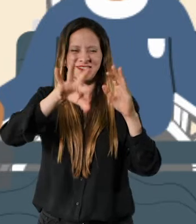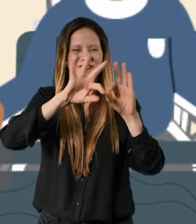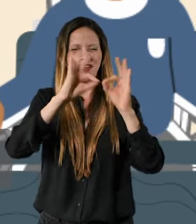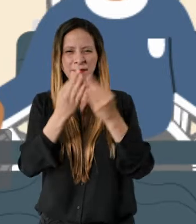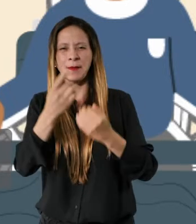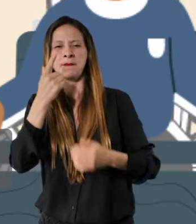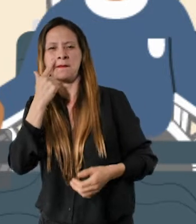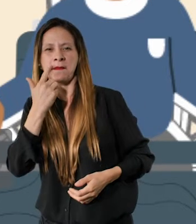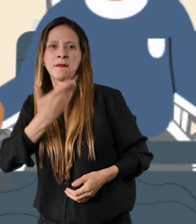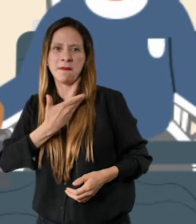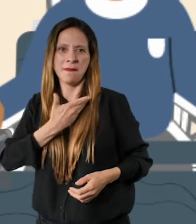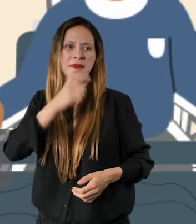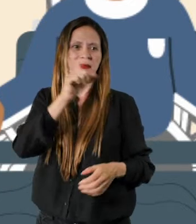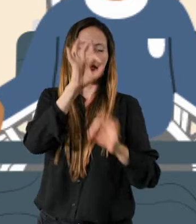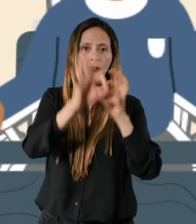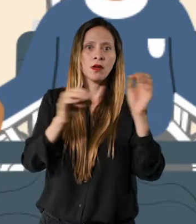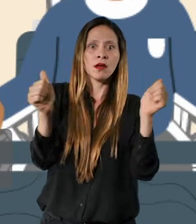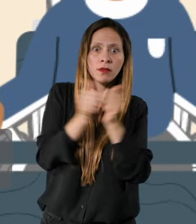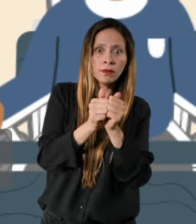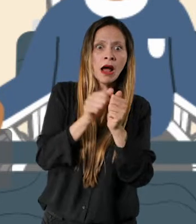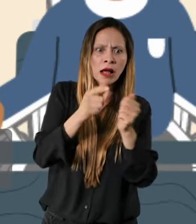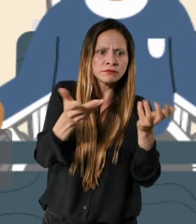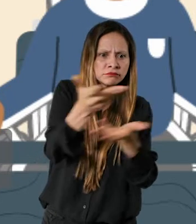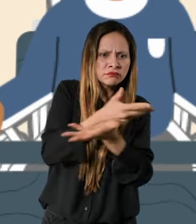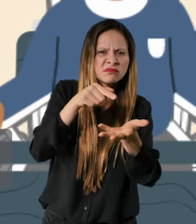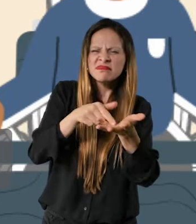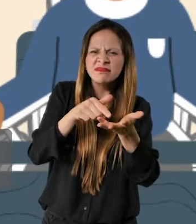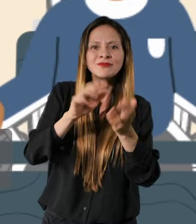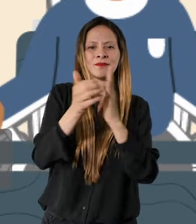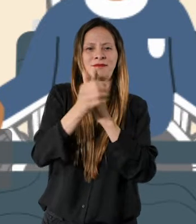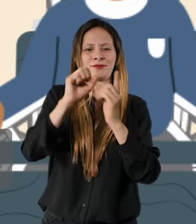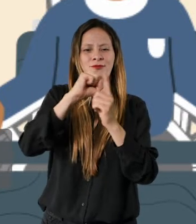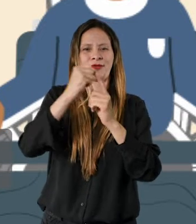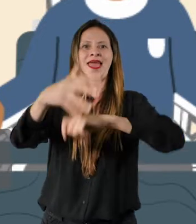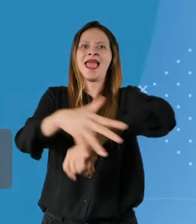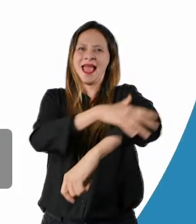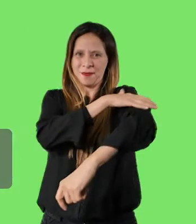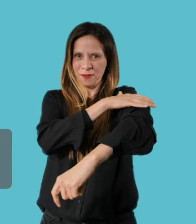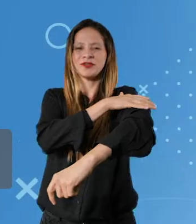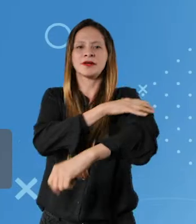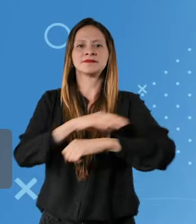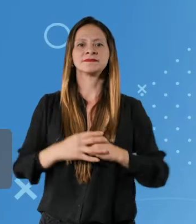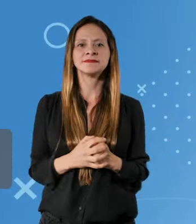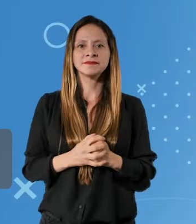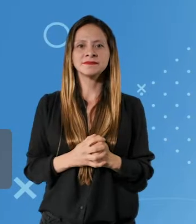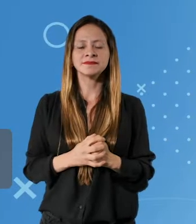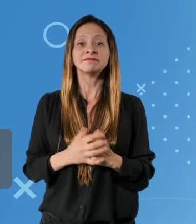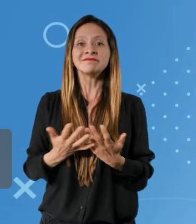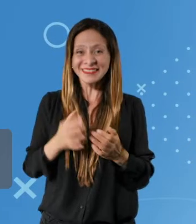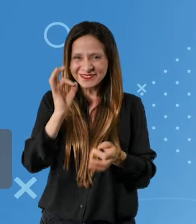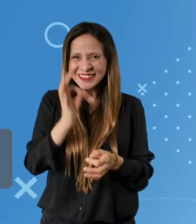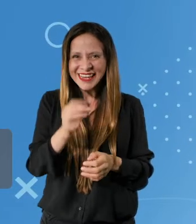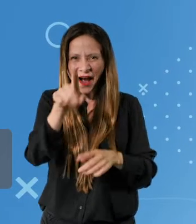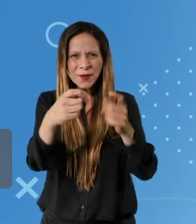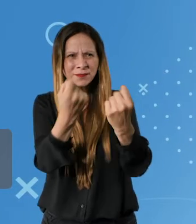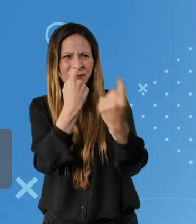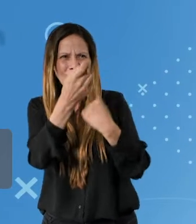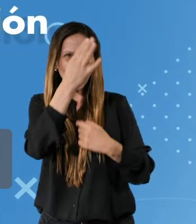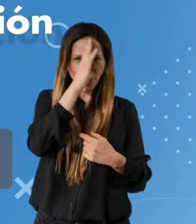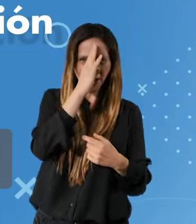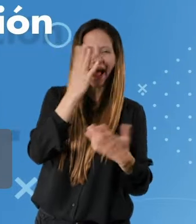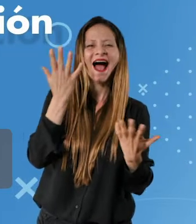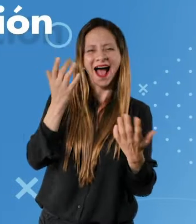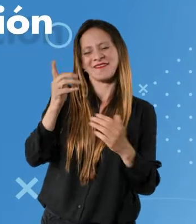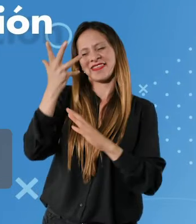asociados al desarrollo de sus aprendizajes? Sí, ¿verdad? Pues queremos contarte que el Instituto Colombiano para la Evaluación de la